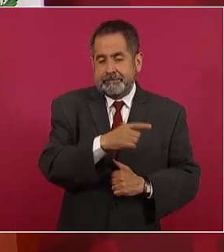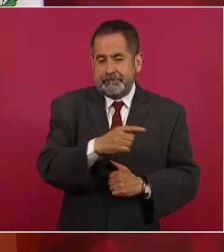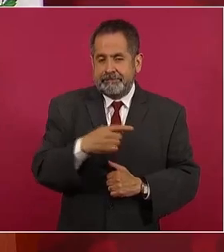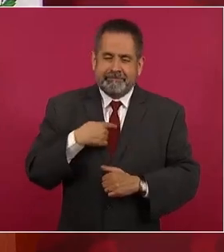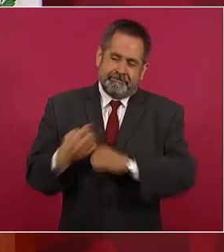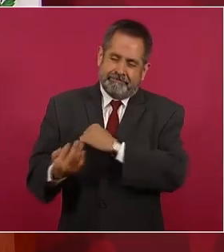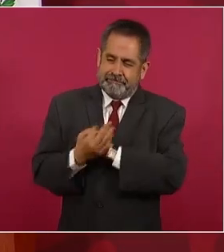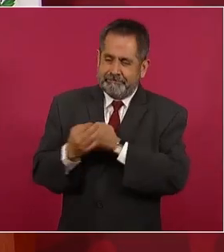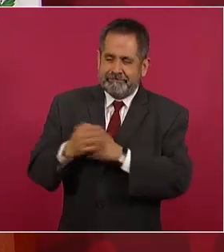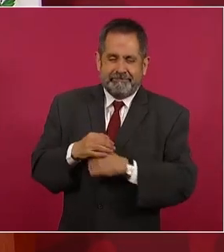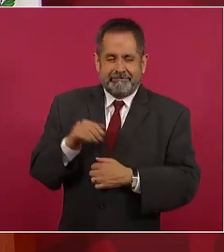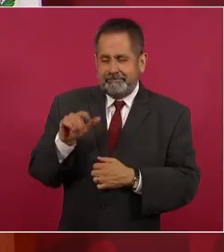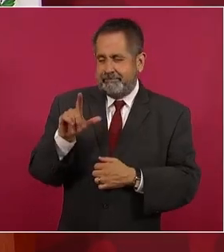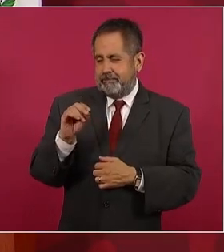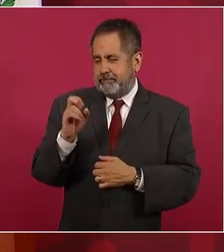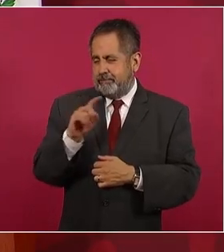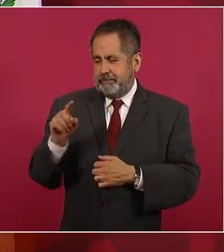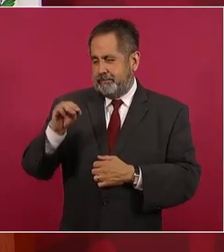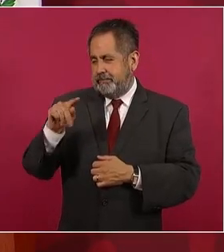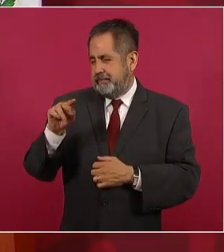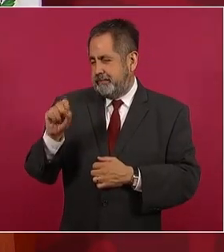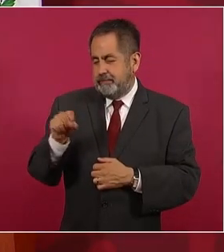diputada del PAN,